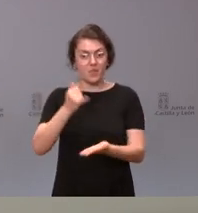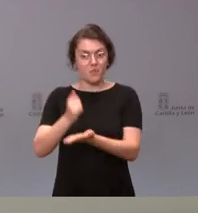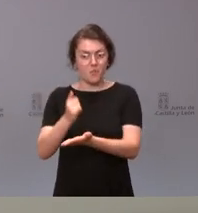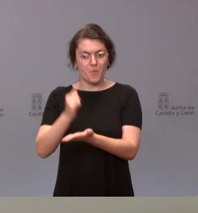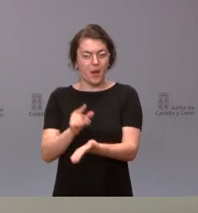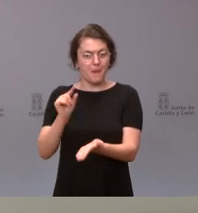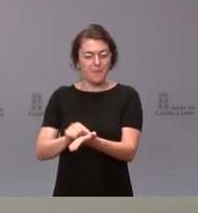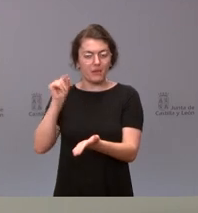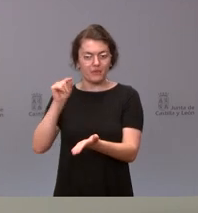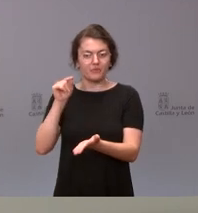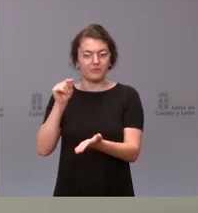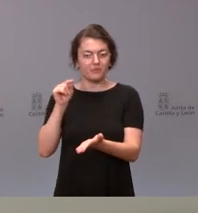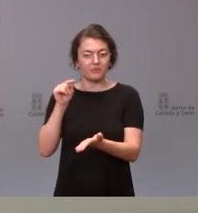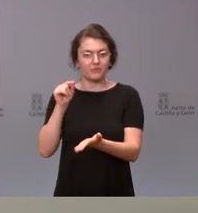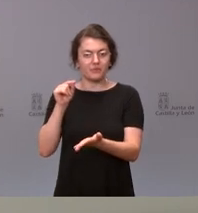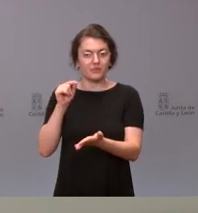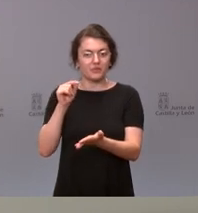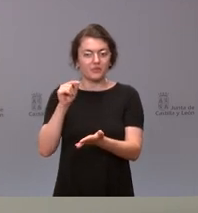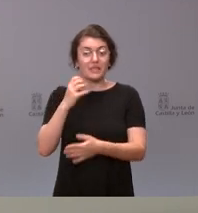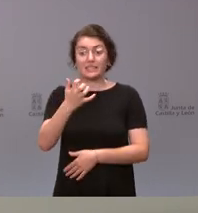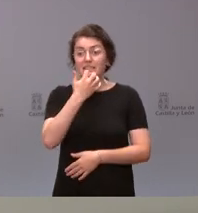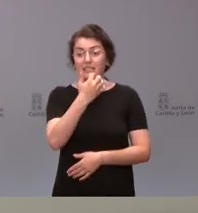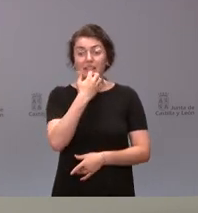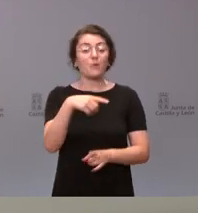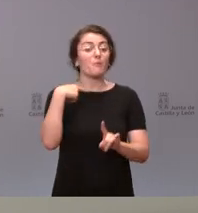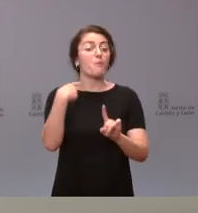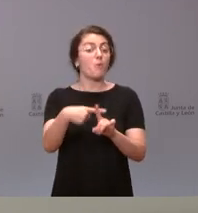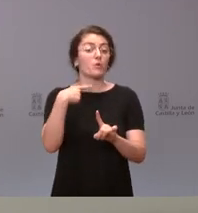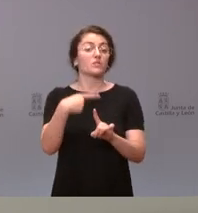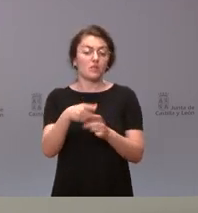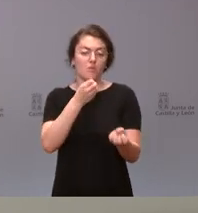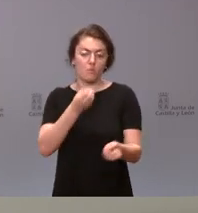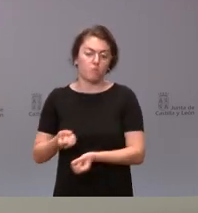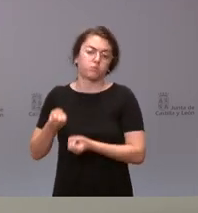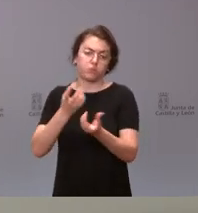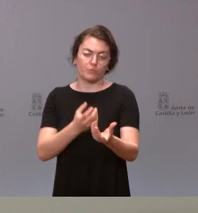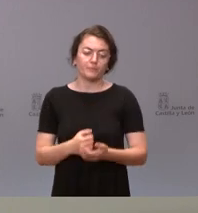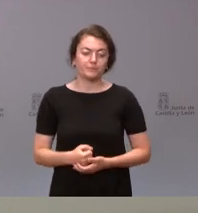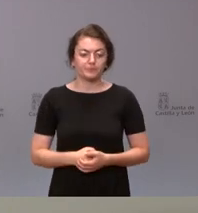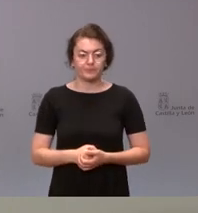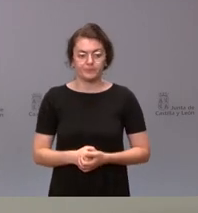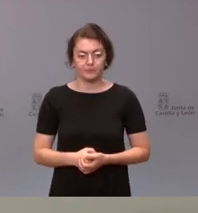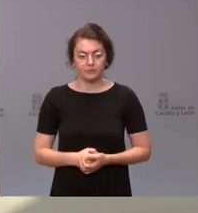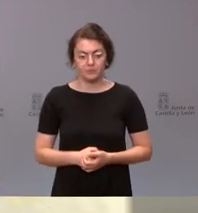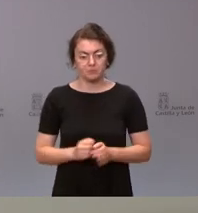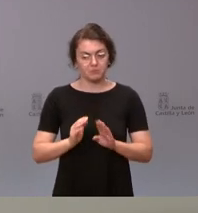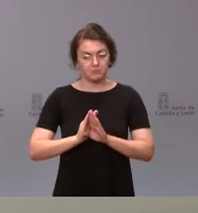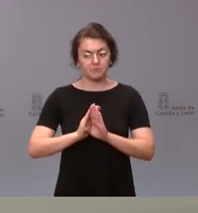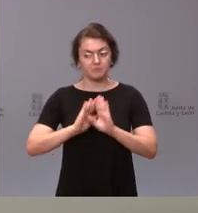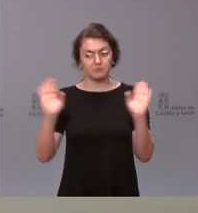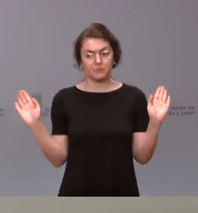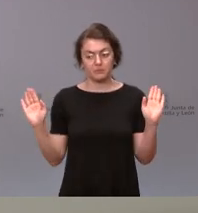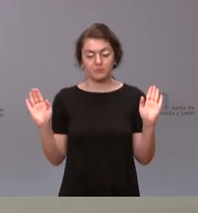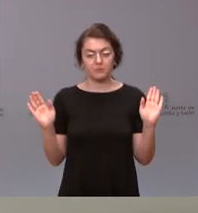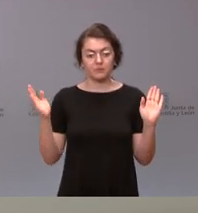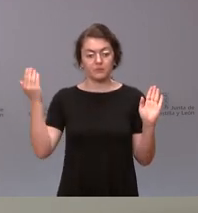inmediato, pues, lógicamente, les informaríamos sobre ello. Y, sin más, pues,